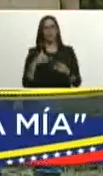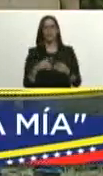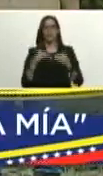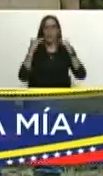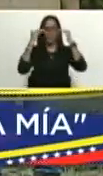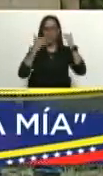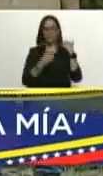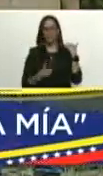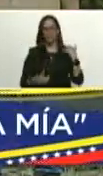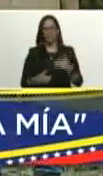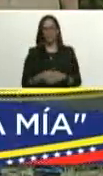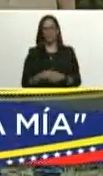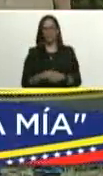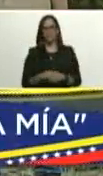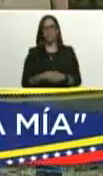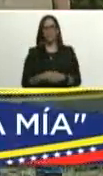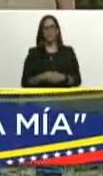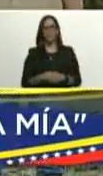comandante presidente